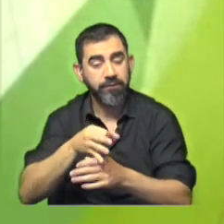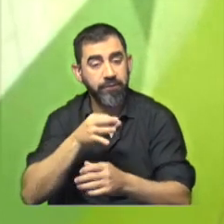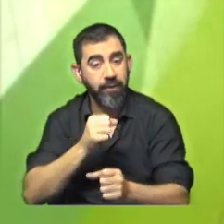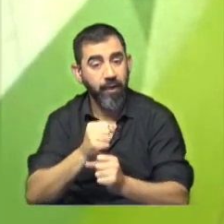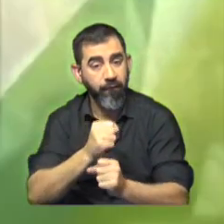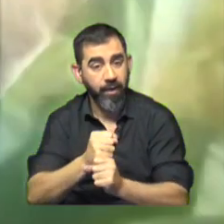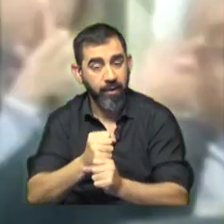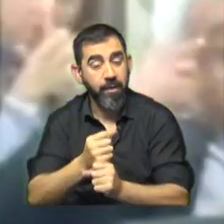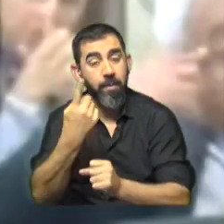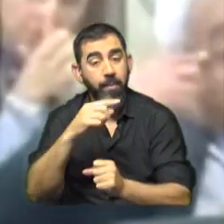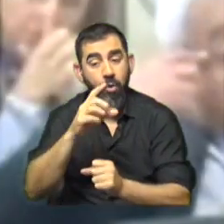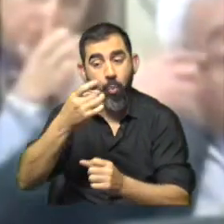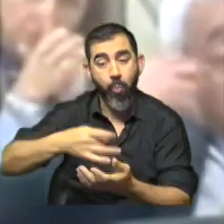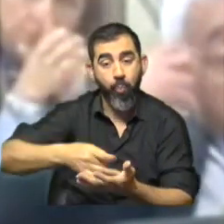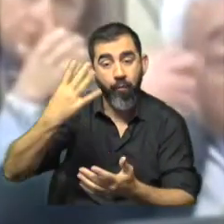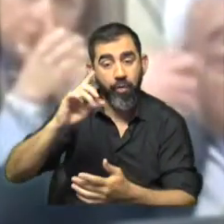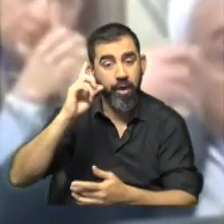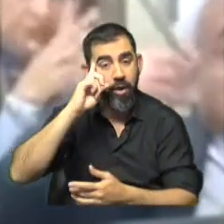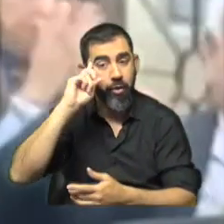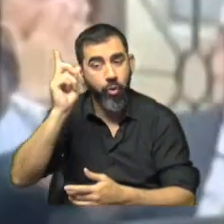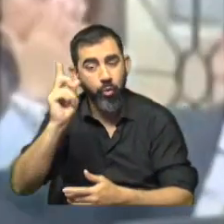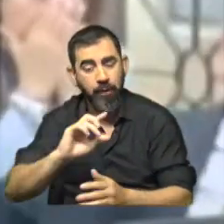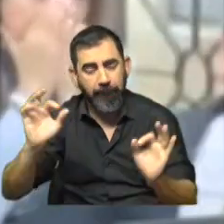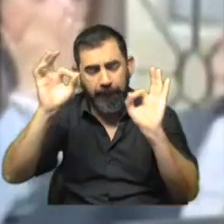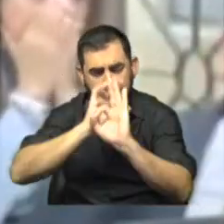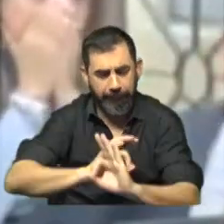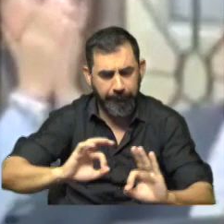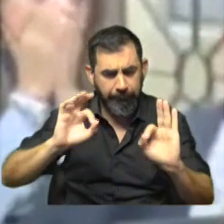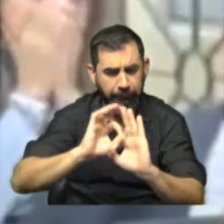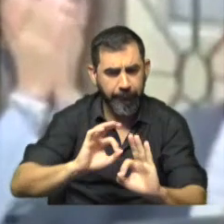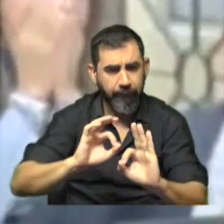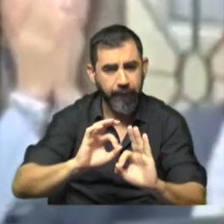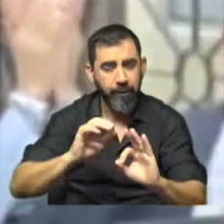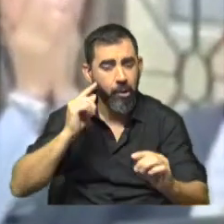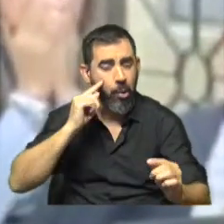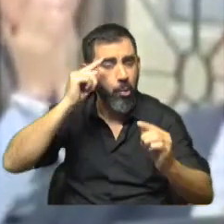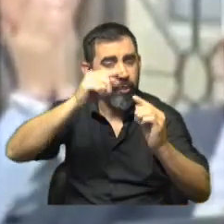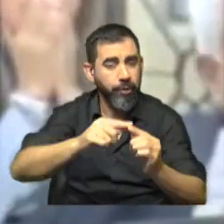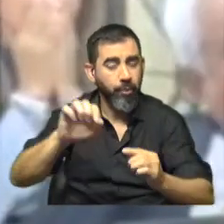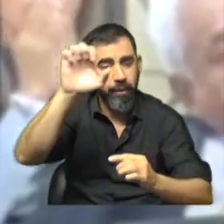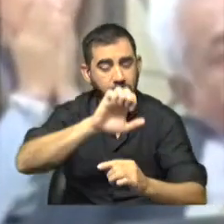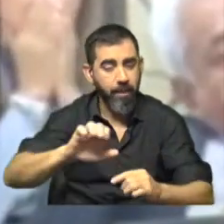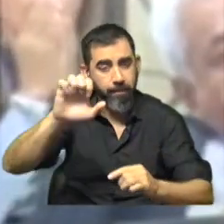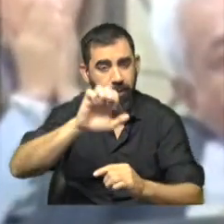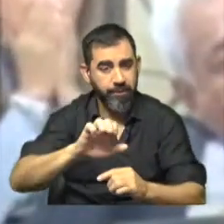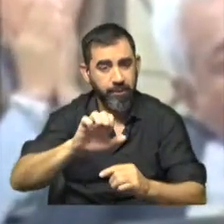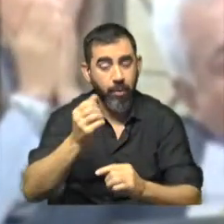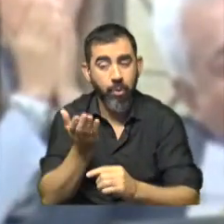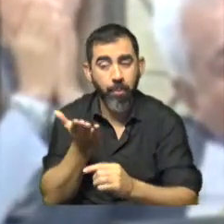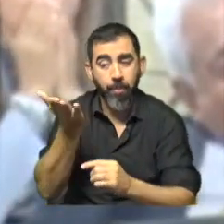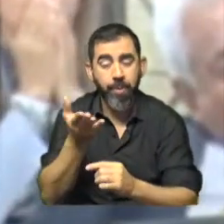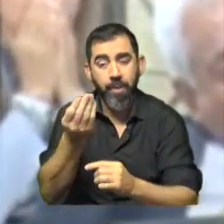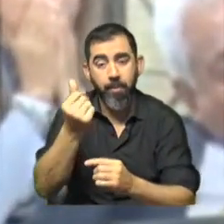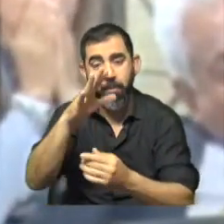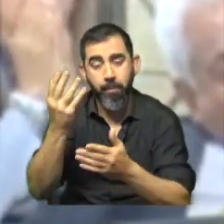sin que tales profesionales tuviesen la más mínima idea de las intenciones que tenía Odebrecht cuando solicitaba la